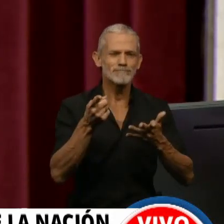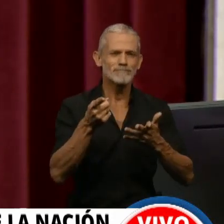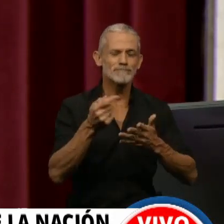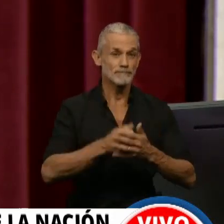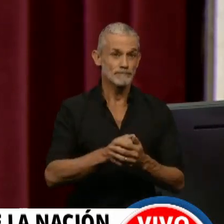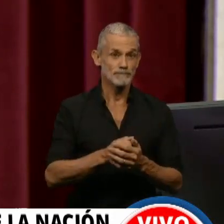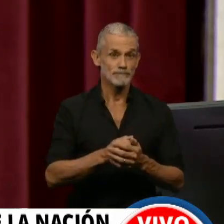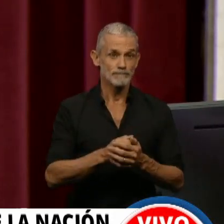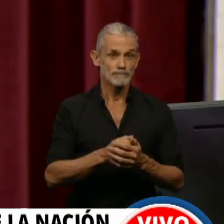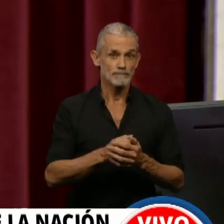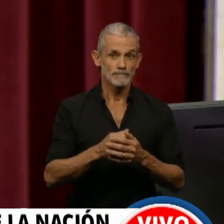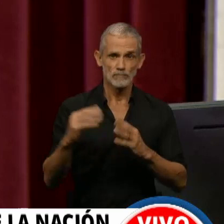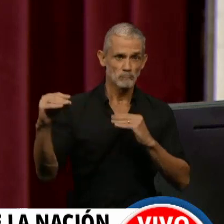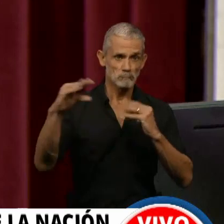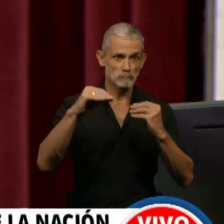una...